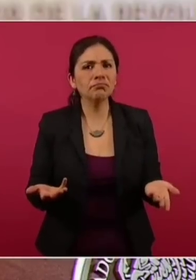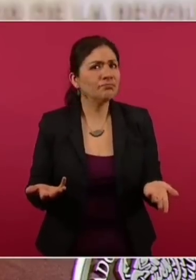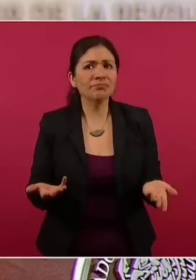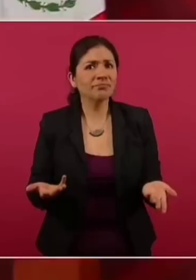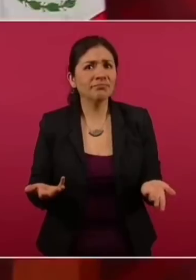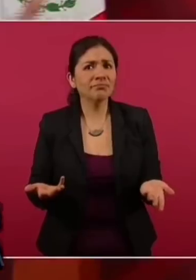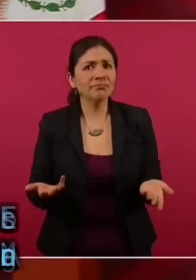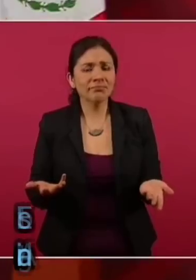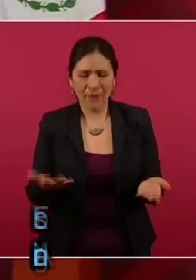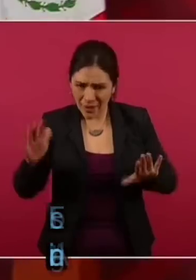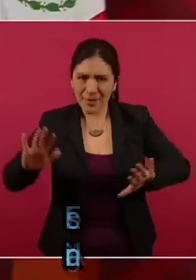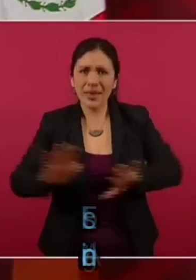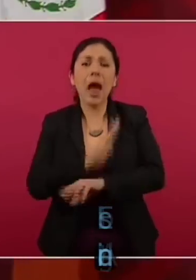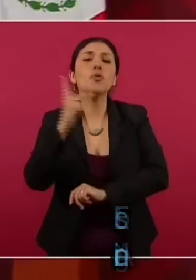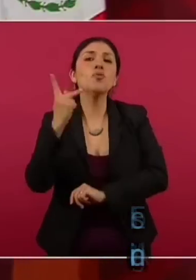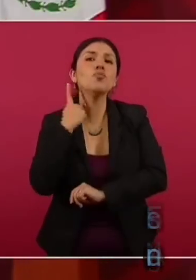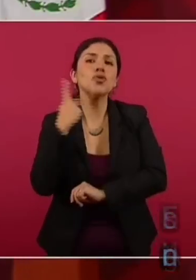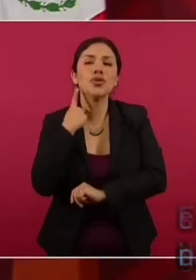Una nueva política.